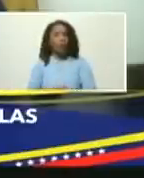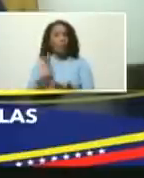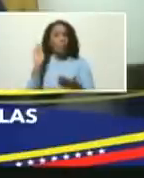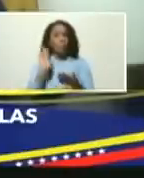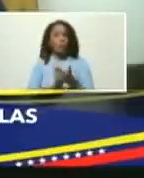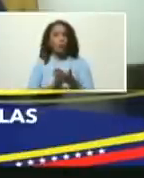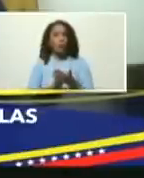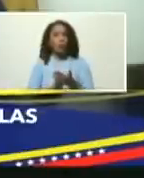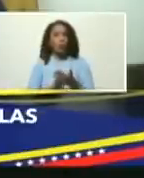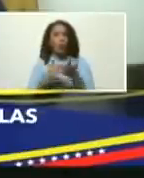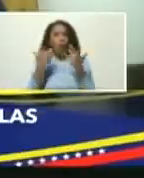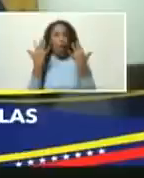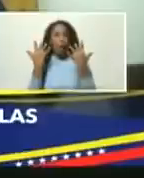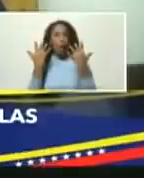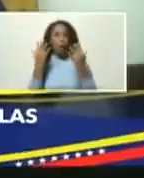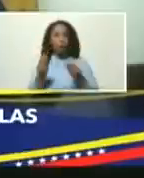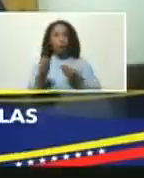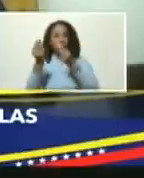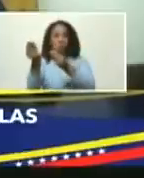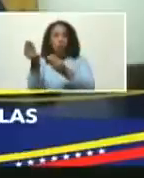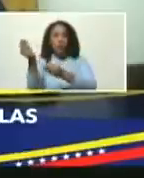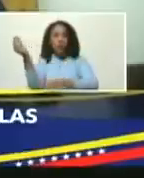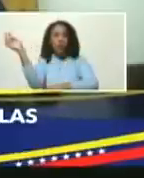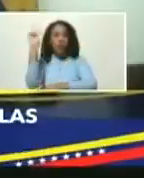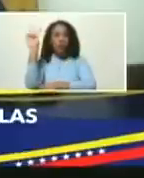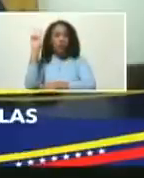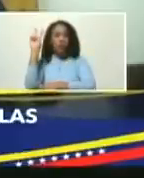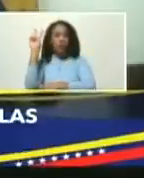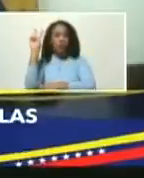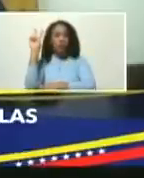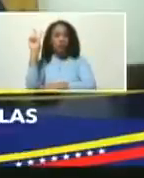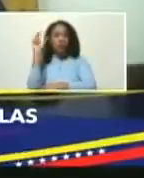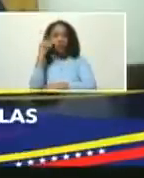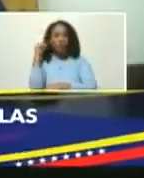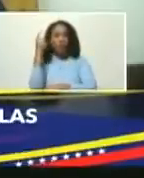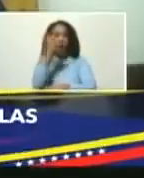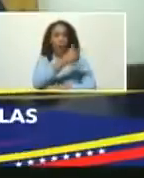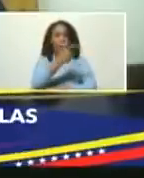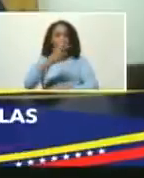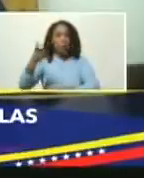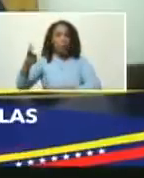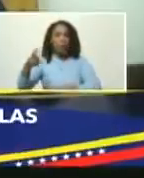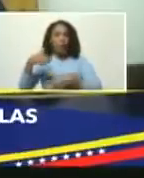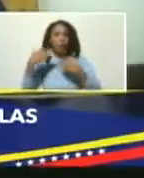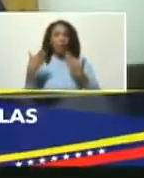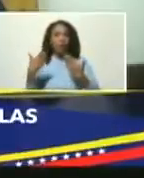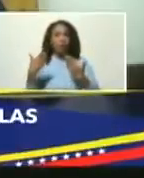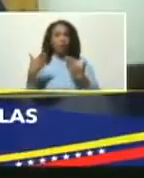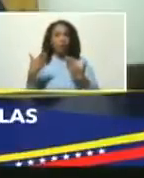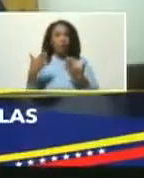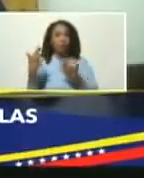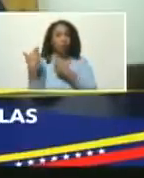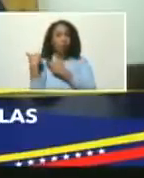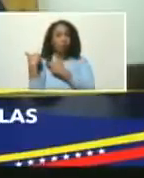en manos de los venezolanos y de las personas entes